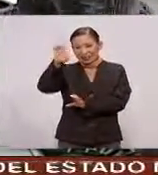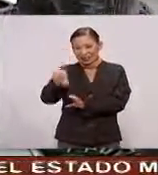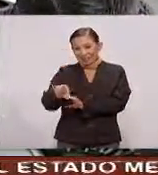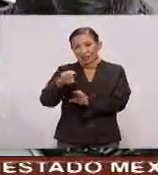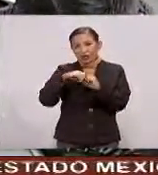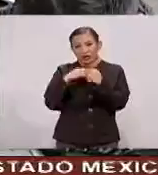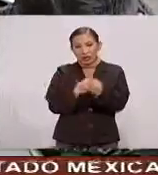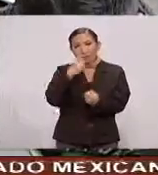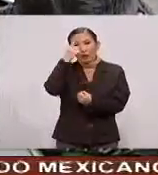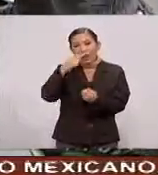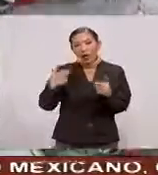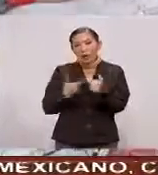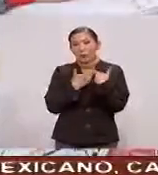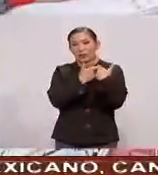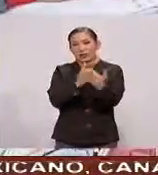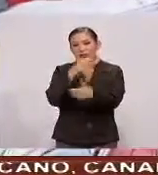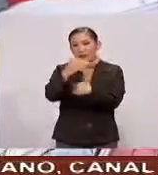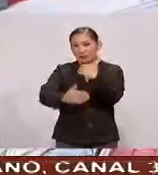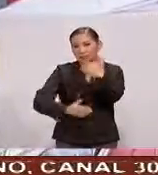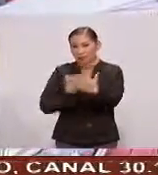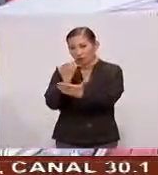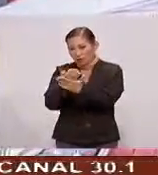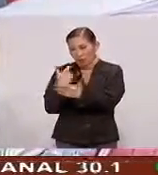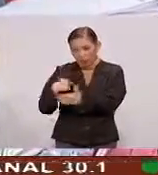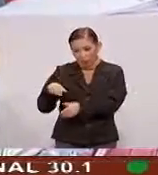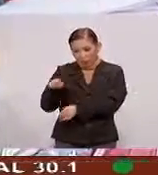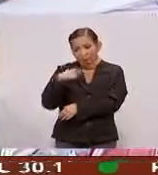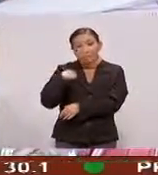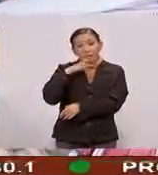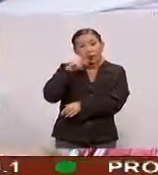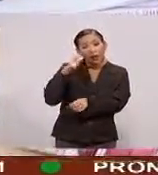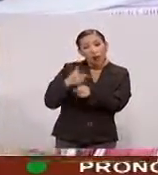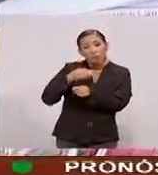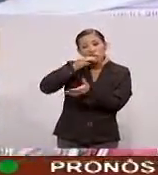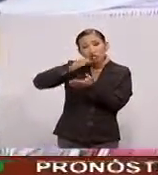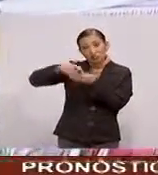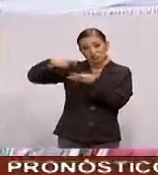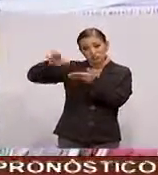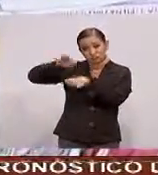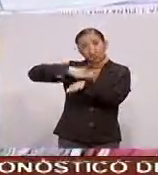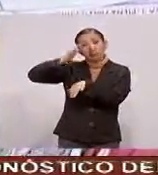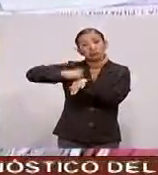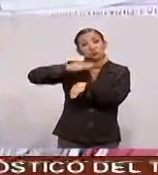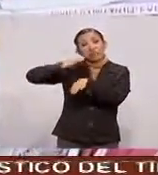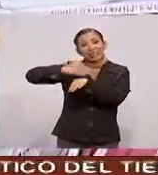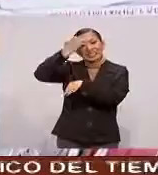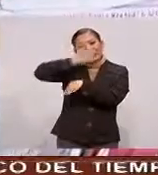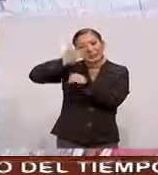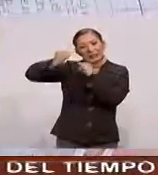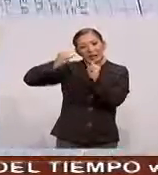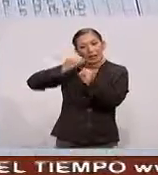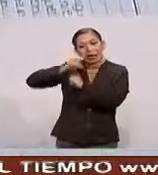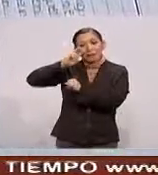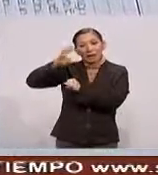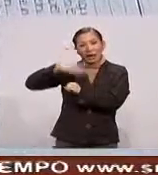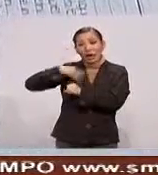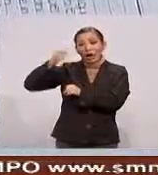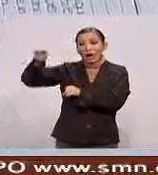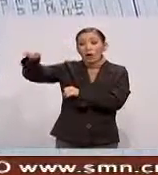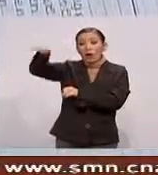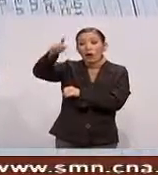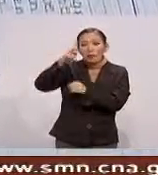Organización Para la Cooperación En Desarrollo Económicos Los mejores puntajes En las pruebas Internacionales Los tienen